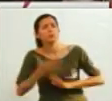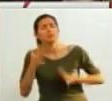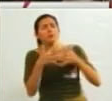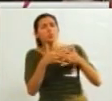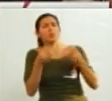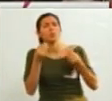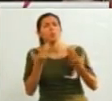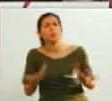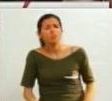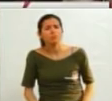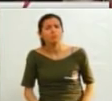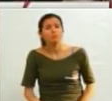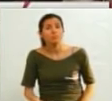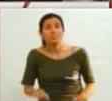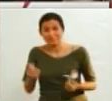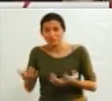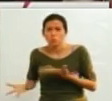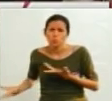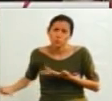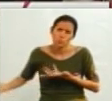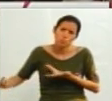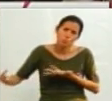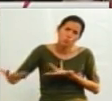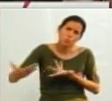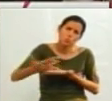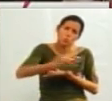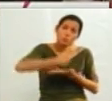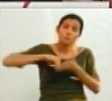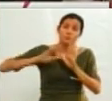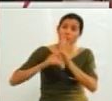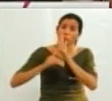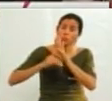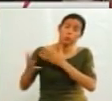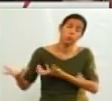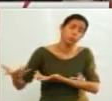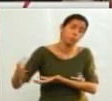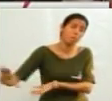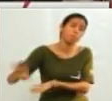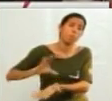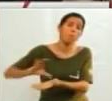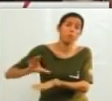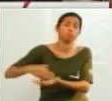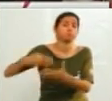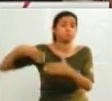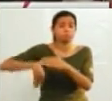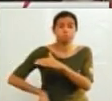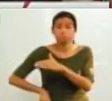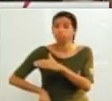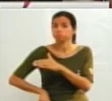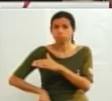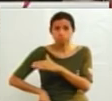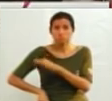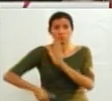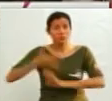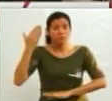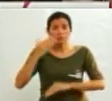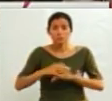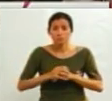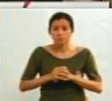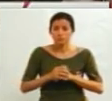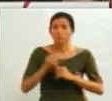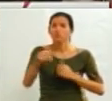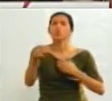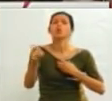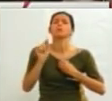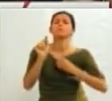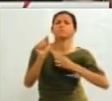¿Y esa gente recogió plata? ¿Verdad, García Plaza, que tú sabes de eso? ¿Verdad que tú sabes de eso, García